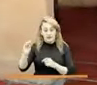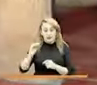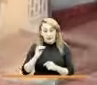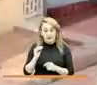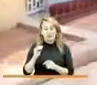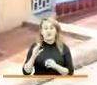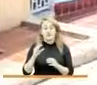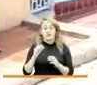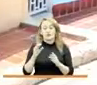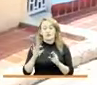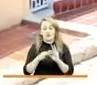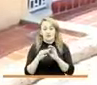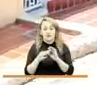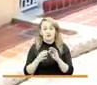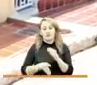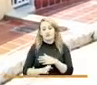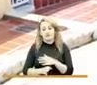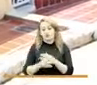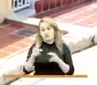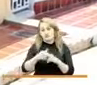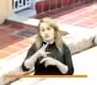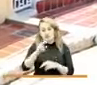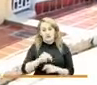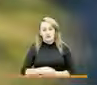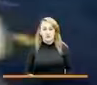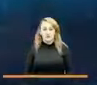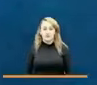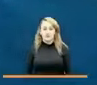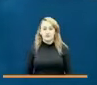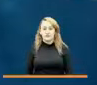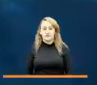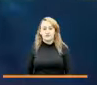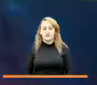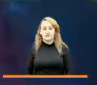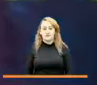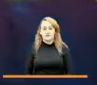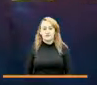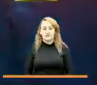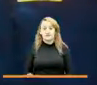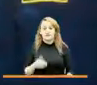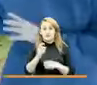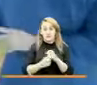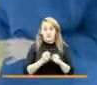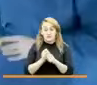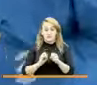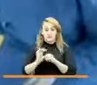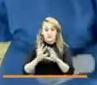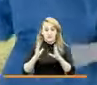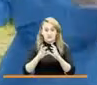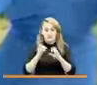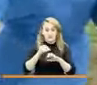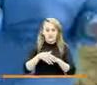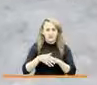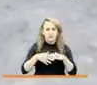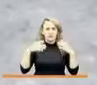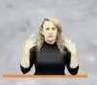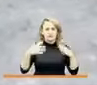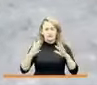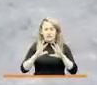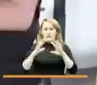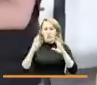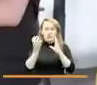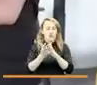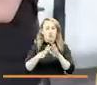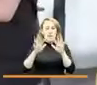continuara y no se suspendiera. El año de la pandemia, el año en que el mundo se detuvo.